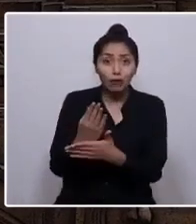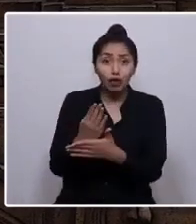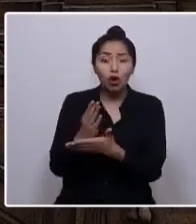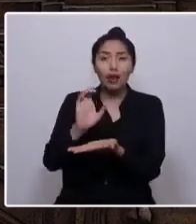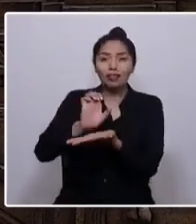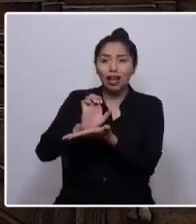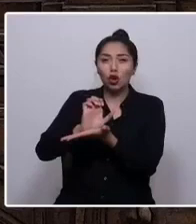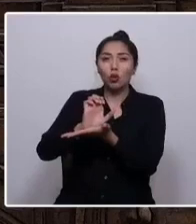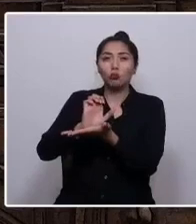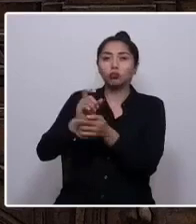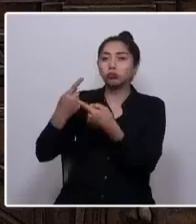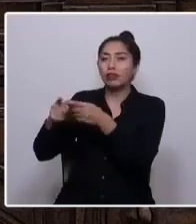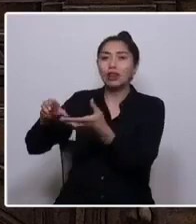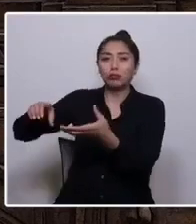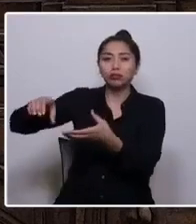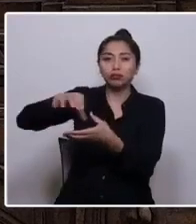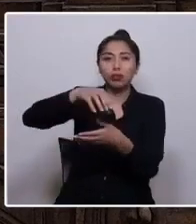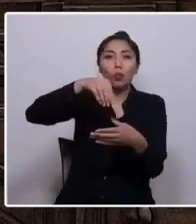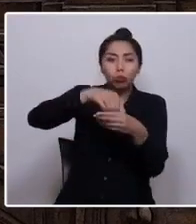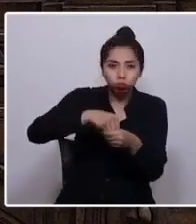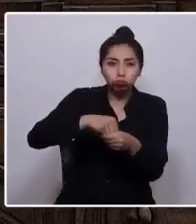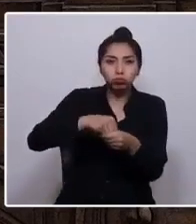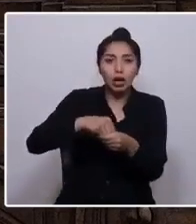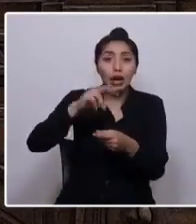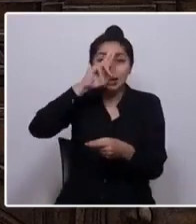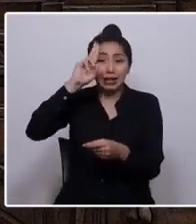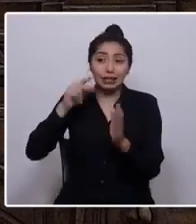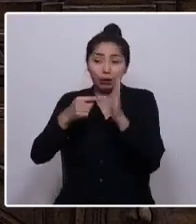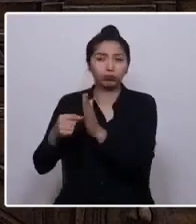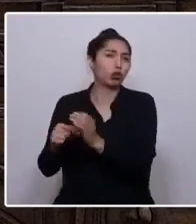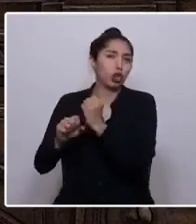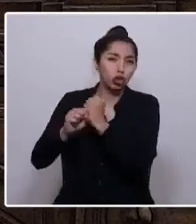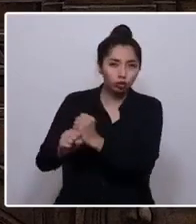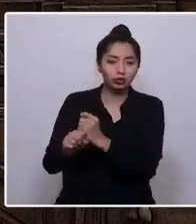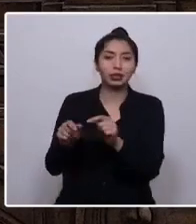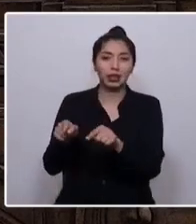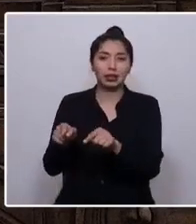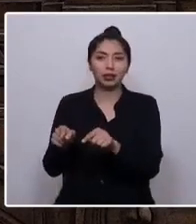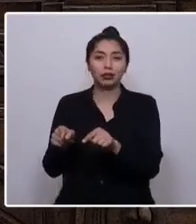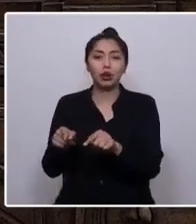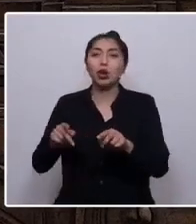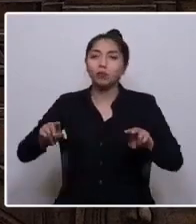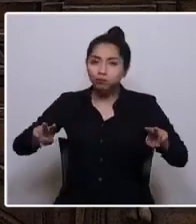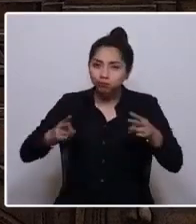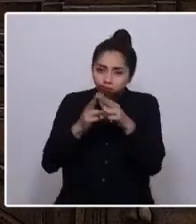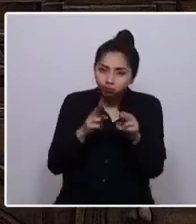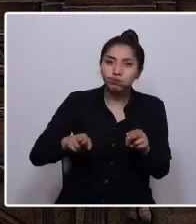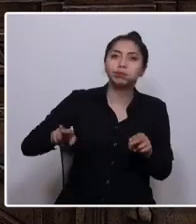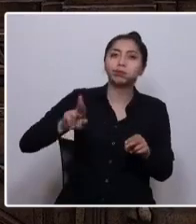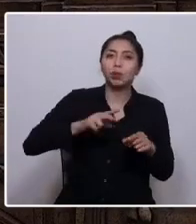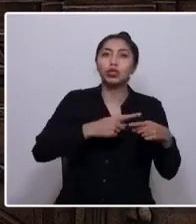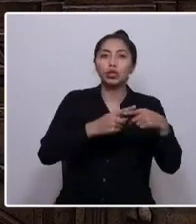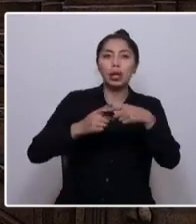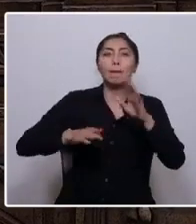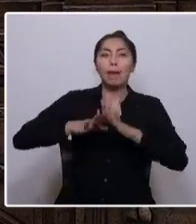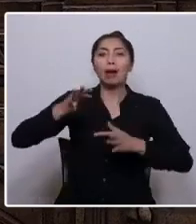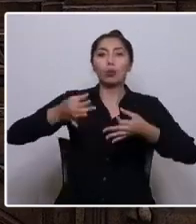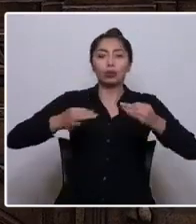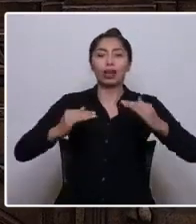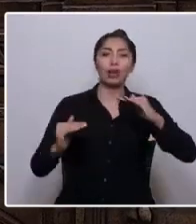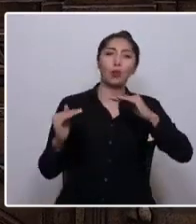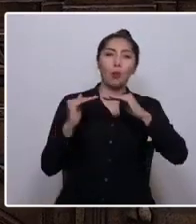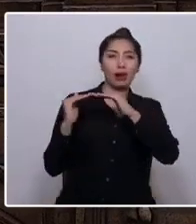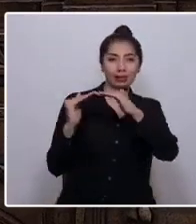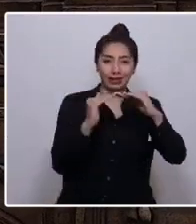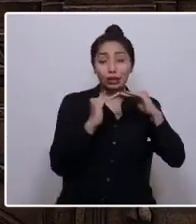antirracista, antipatriarcal, restituya y releve el valor del trabajo para la construcción de una sociedad más justa e igualitaria. Que